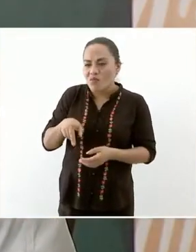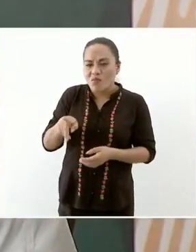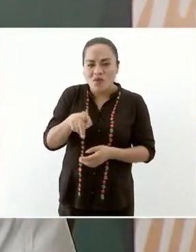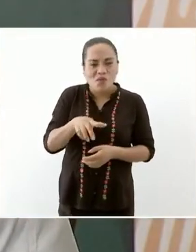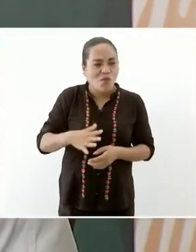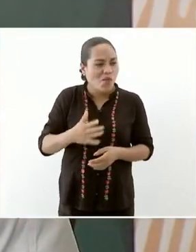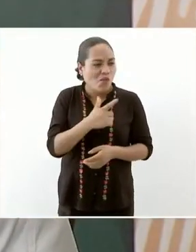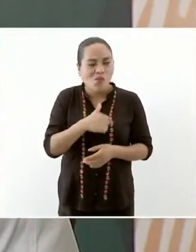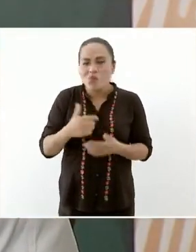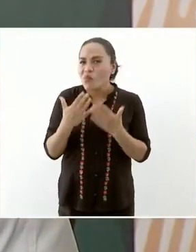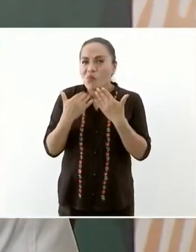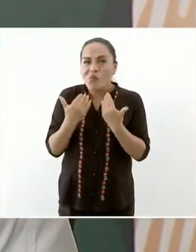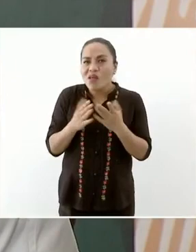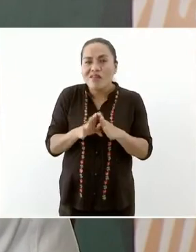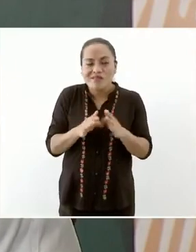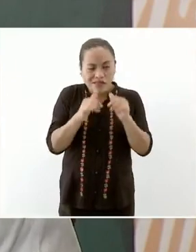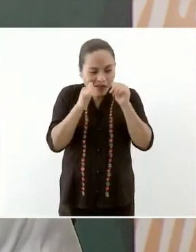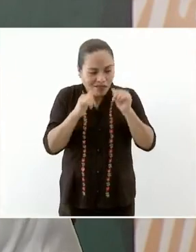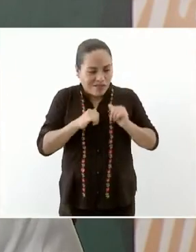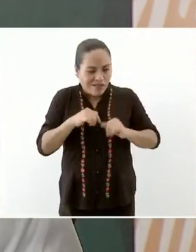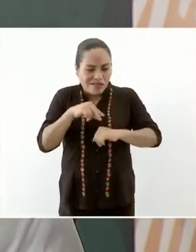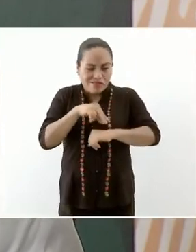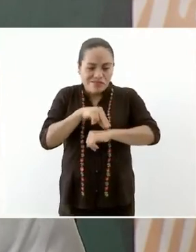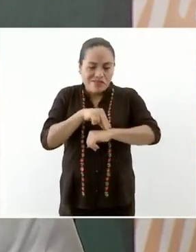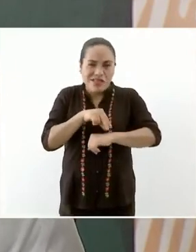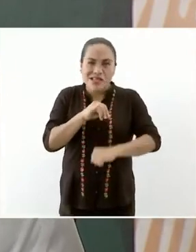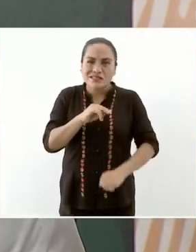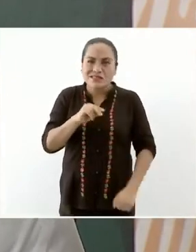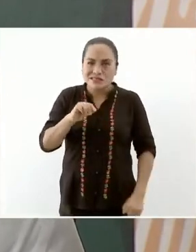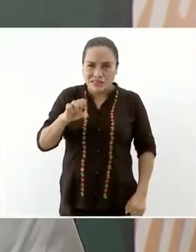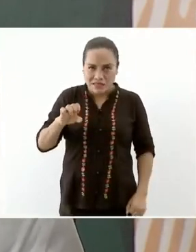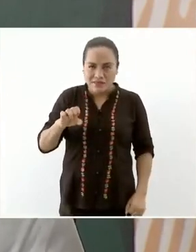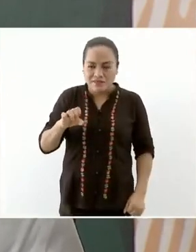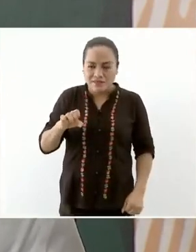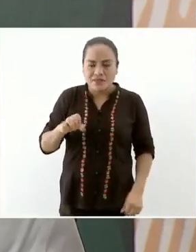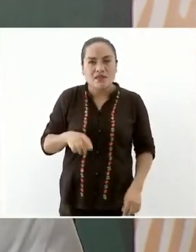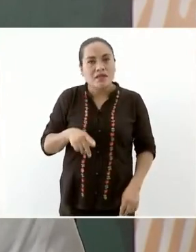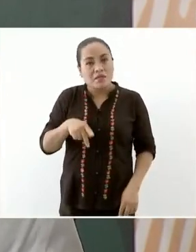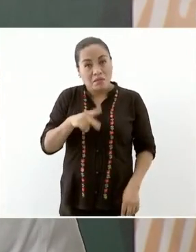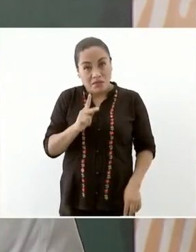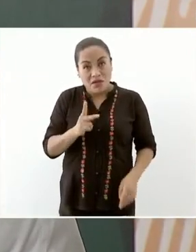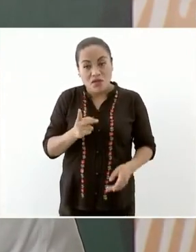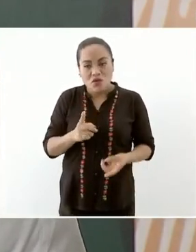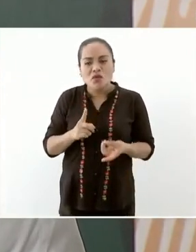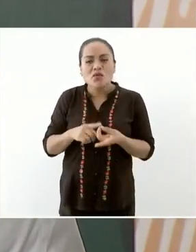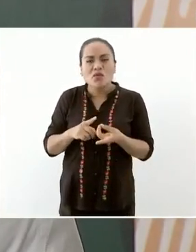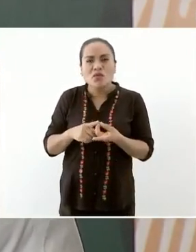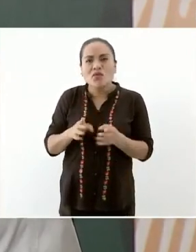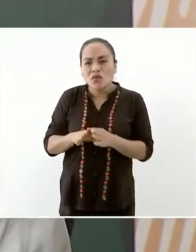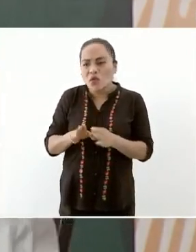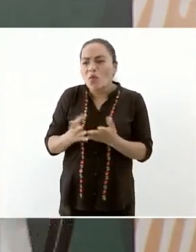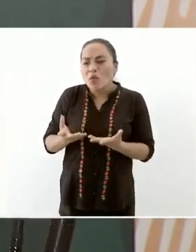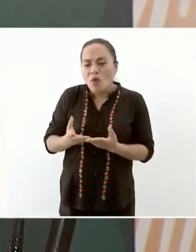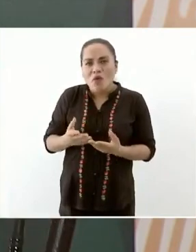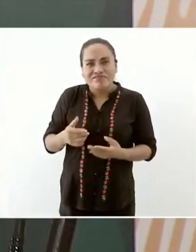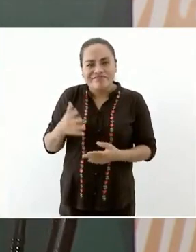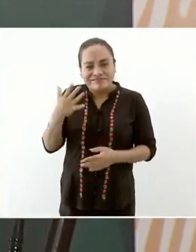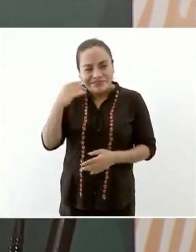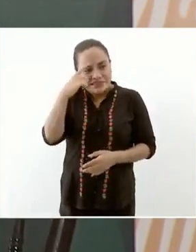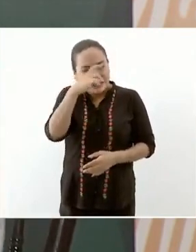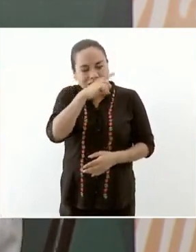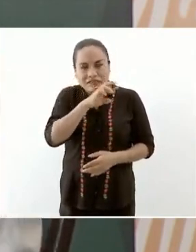pero sí la unidad médica o el hospital que va a haber en Osolotepec o que ya está en